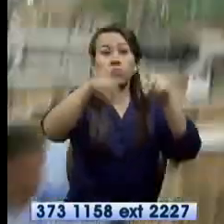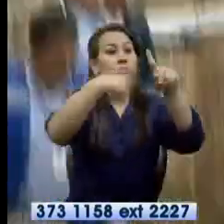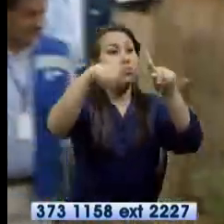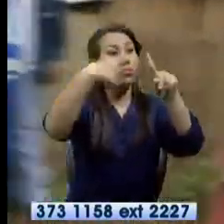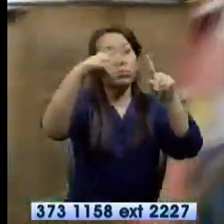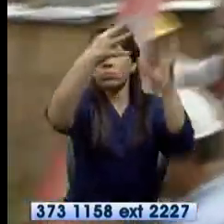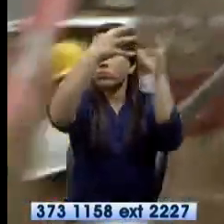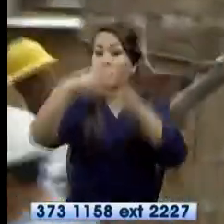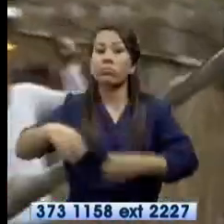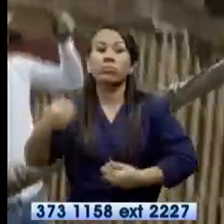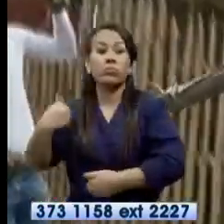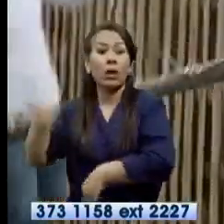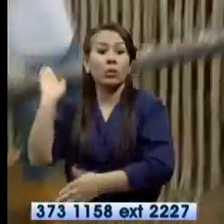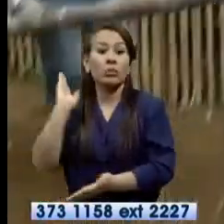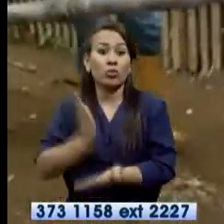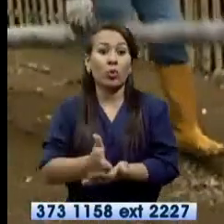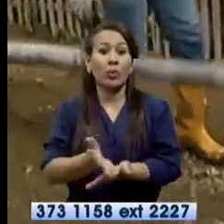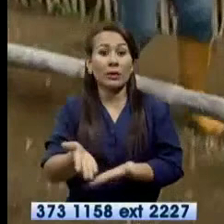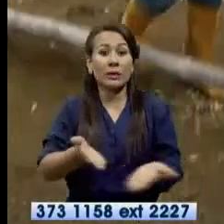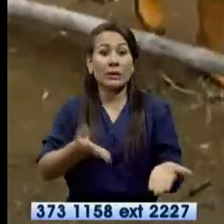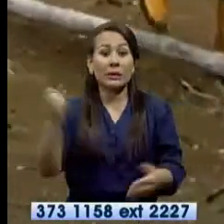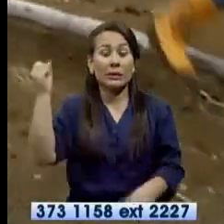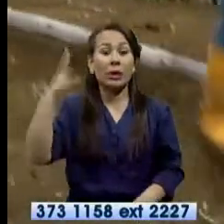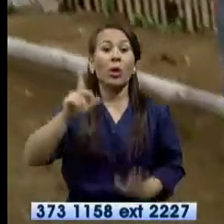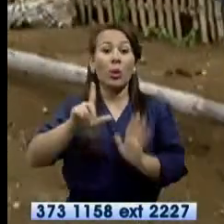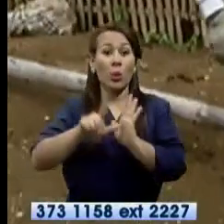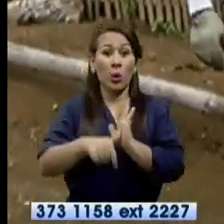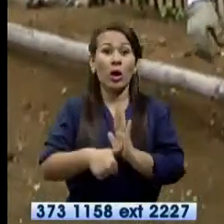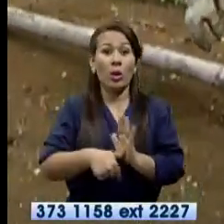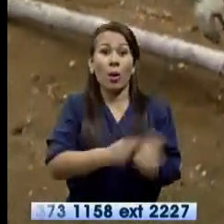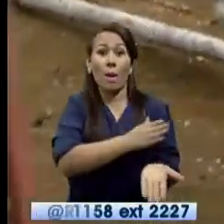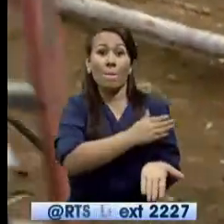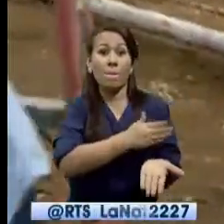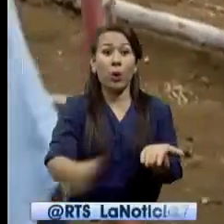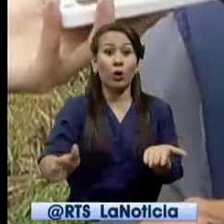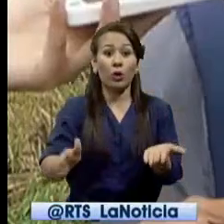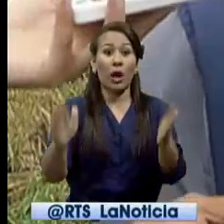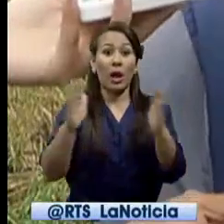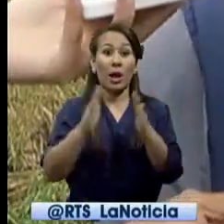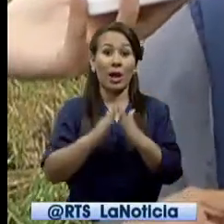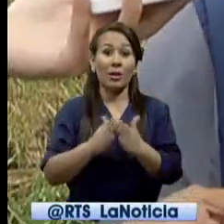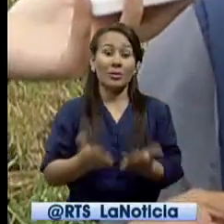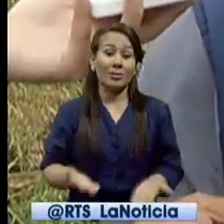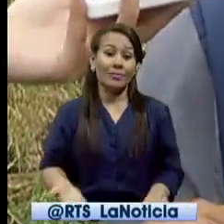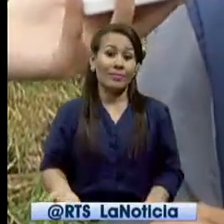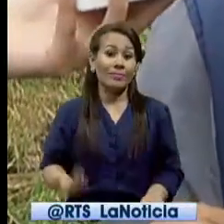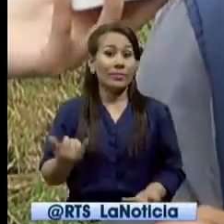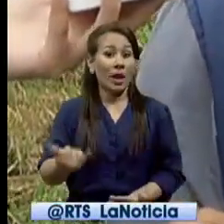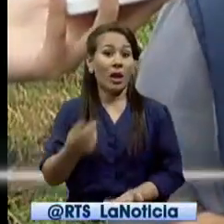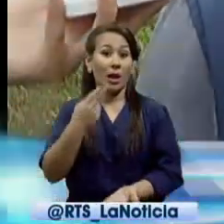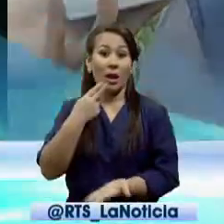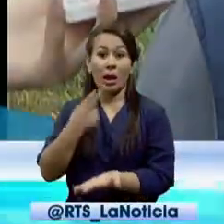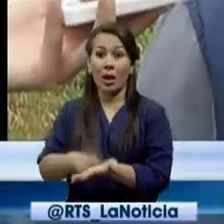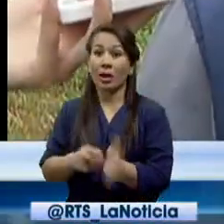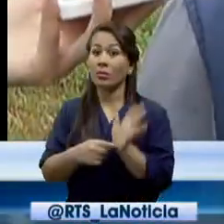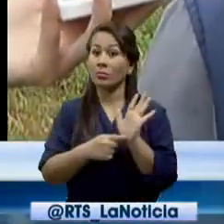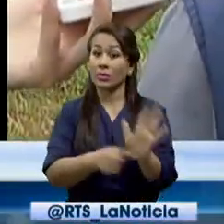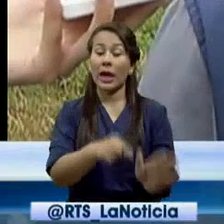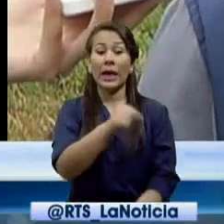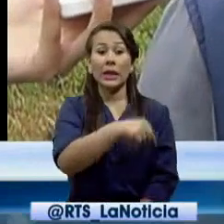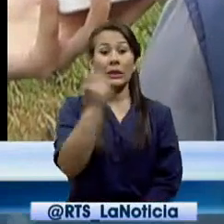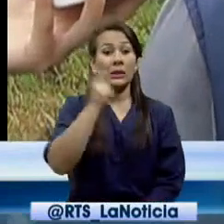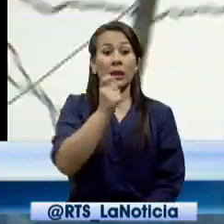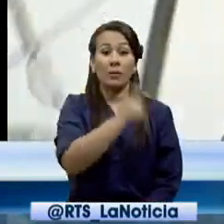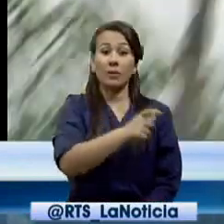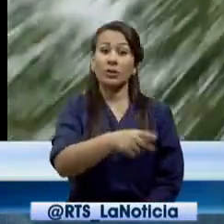conoció que aparte de la suspensión del servicio, luego vendrá el desalojo definitivo. Bueno, está en un proceso, se ha solicitado. Ellos deben de abandonar